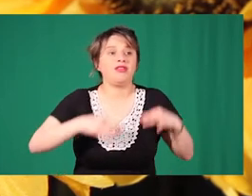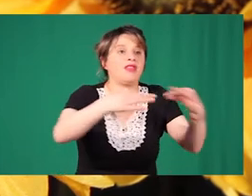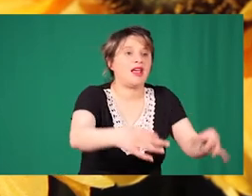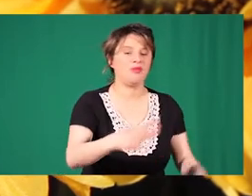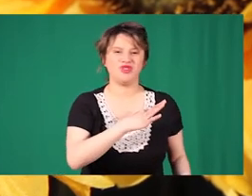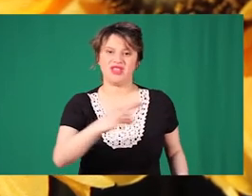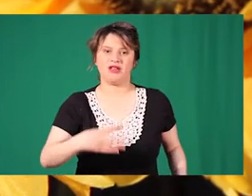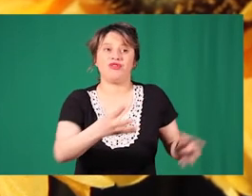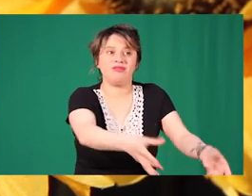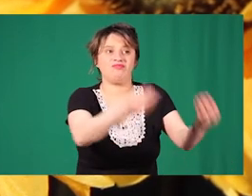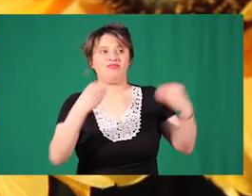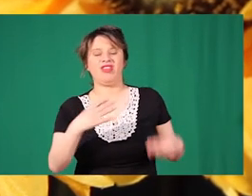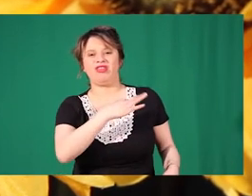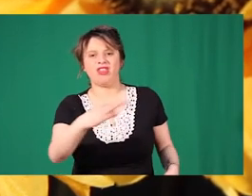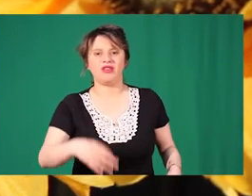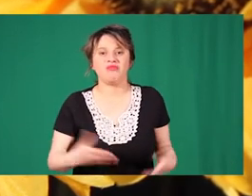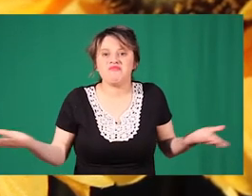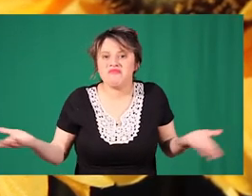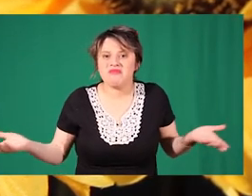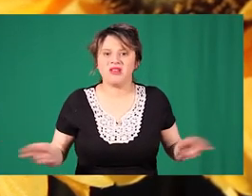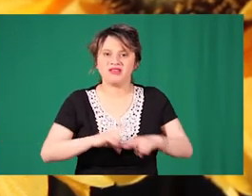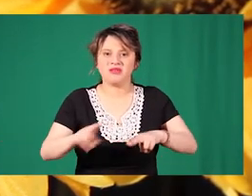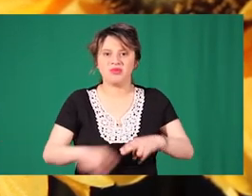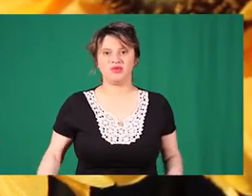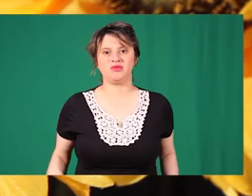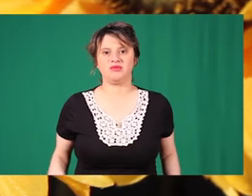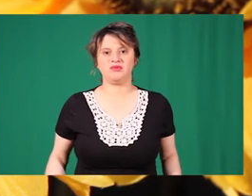devolvemos daño con daño ¿Qué estamos haciendo?